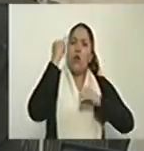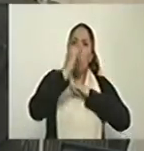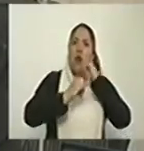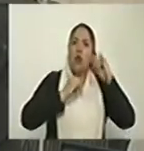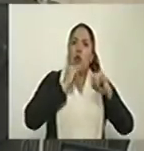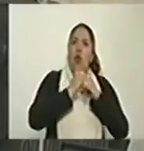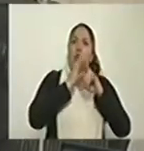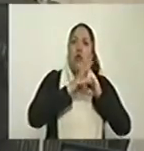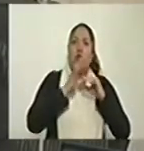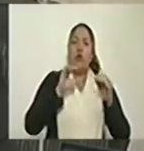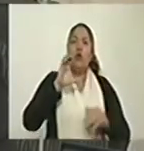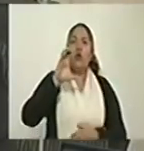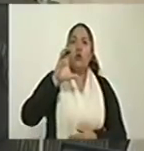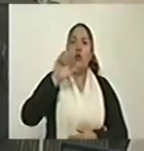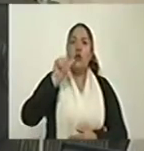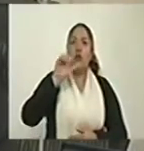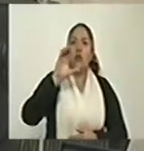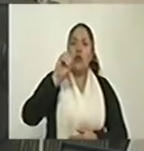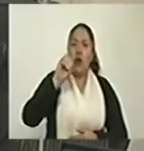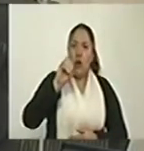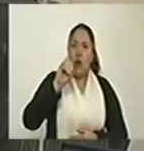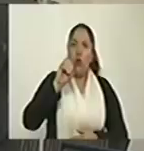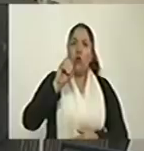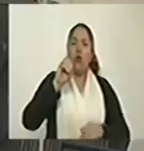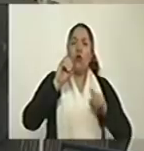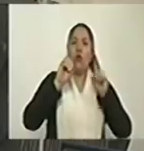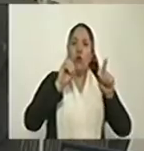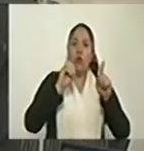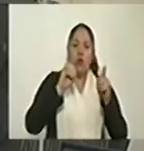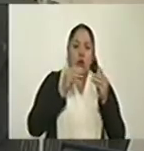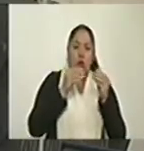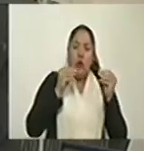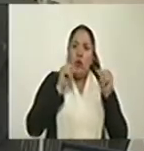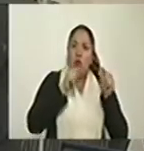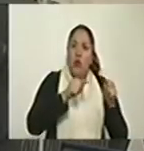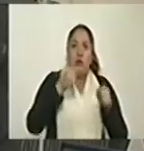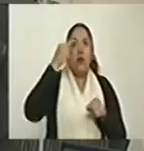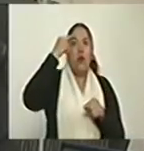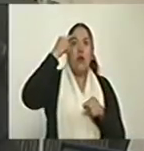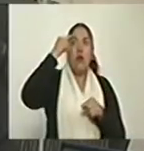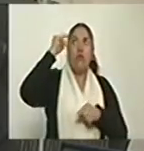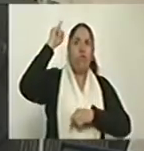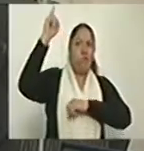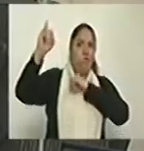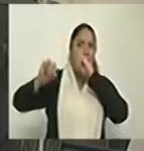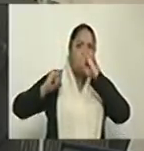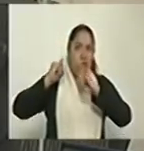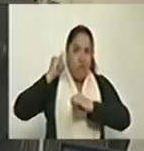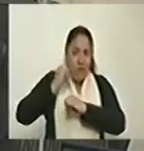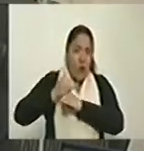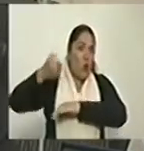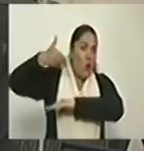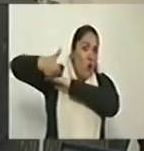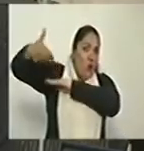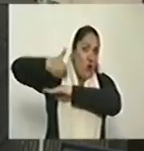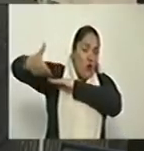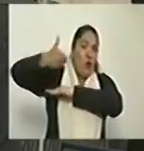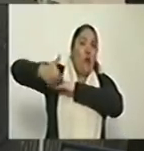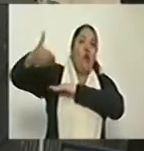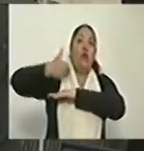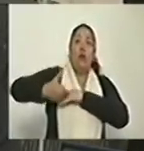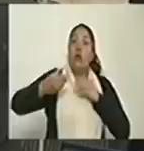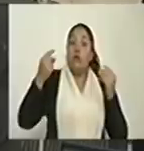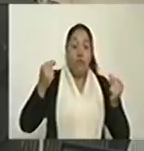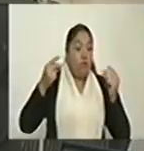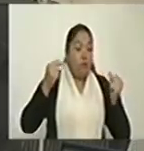porque el cacao gourmet se ha vuelto un producto de demanda infinita y necesitan que el campesino